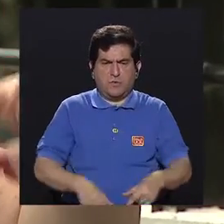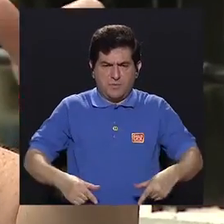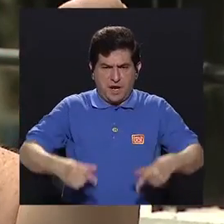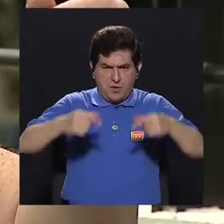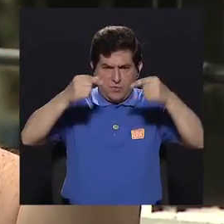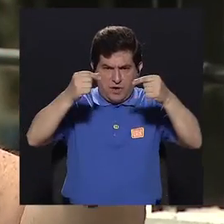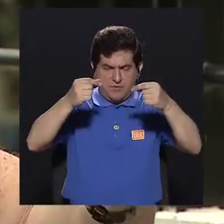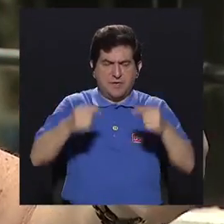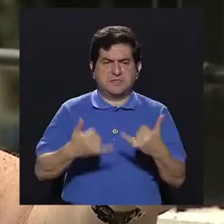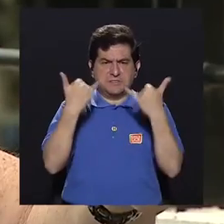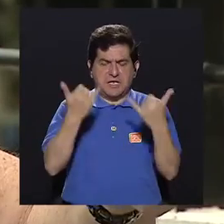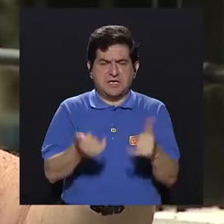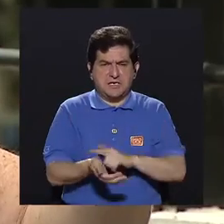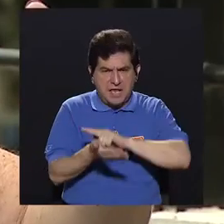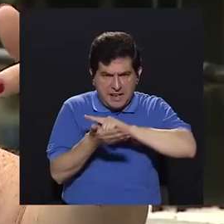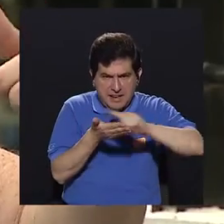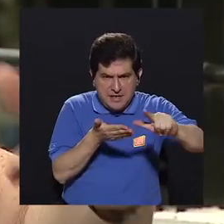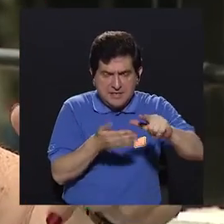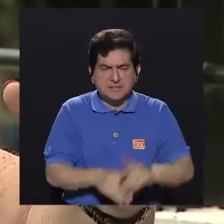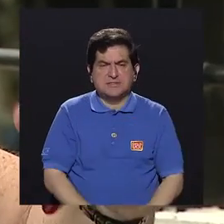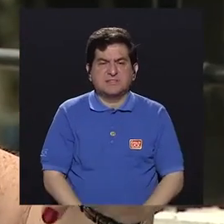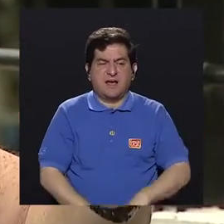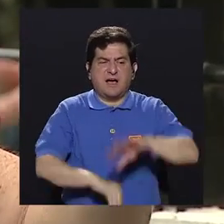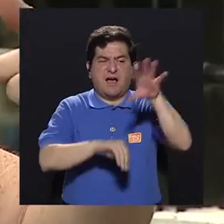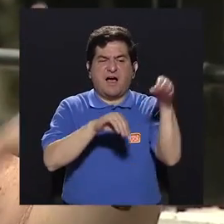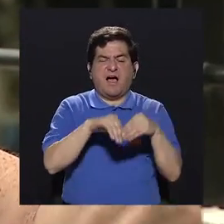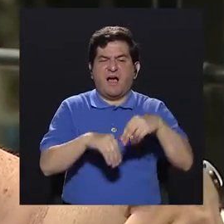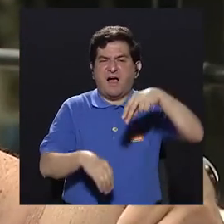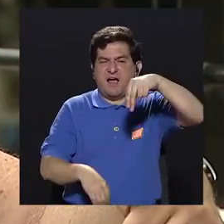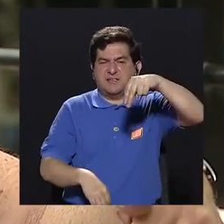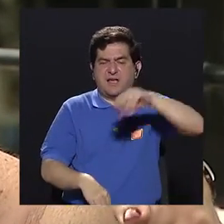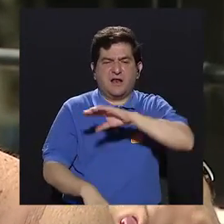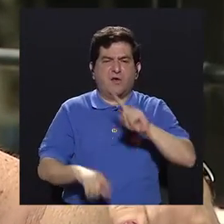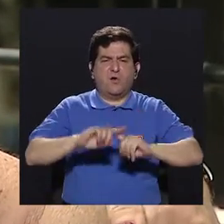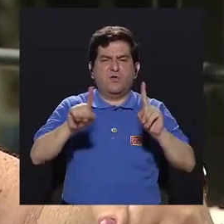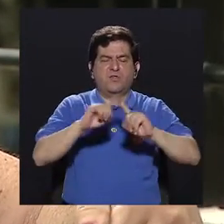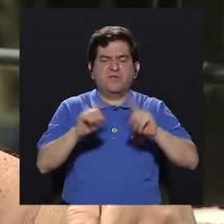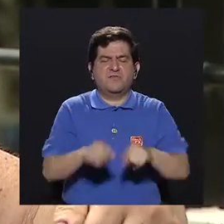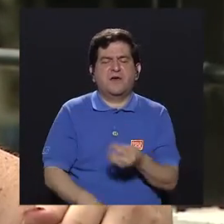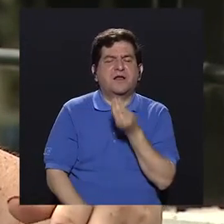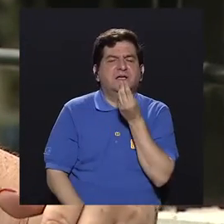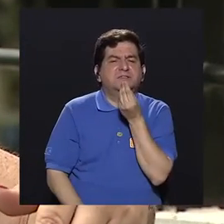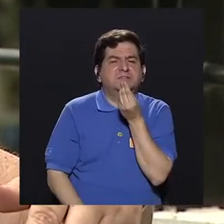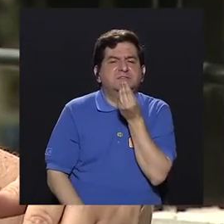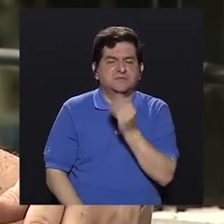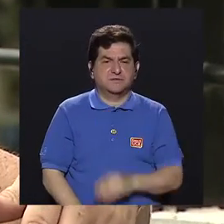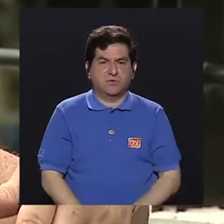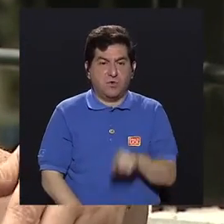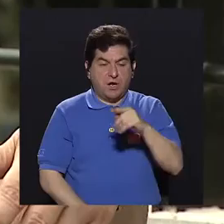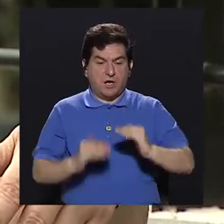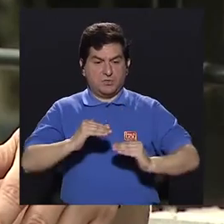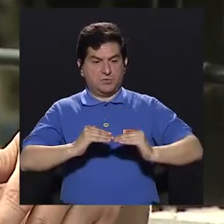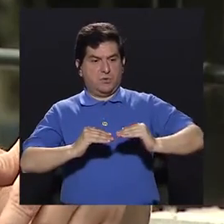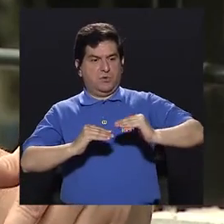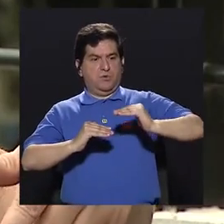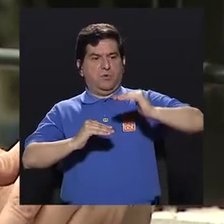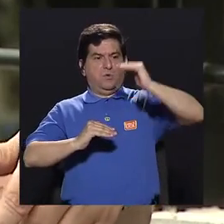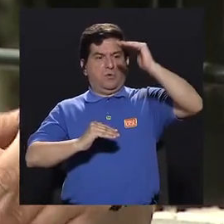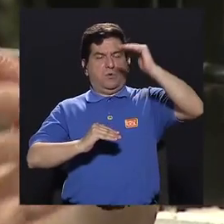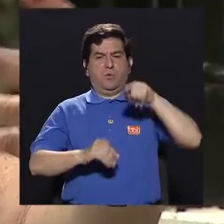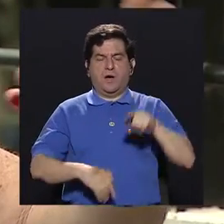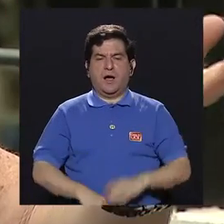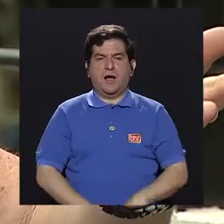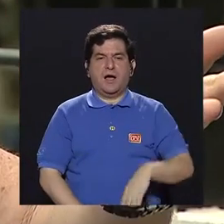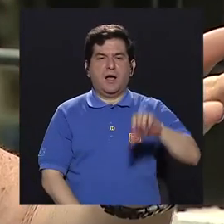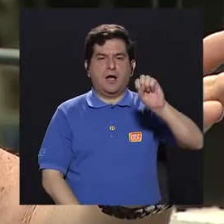paquetitos ya peladas y todo, traen sal añadida, traen sabores añadidos, ¿verdad? O que eso eleva el